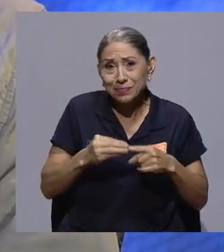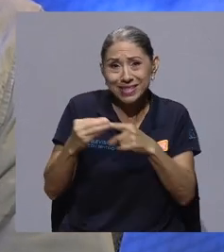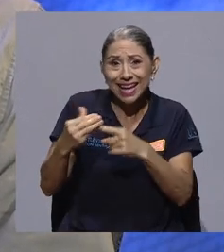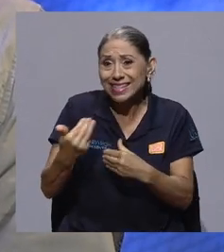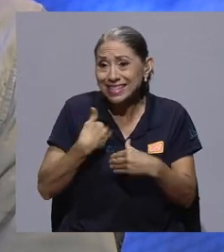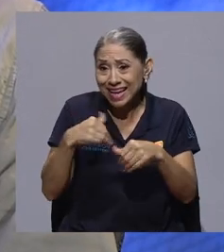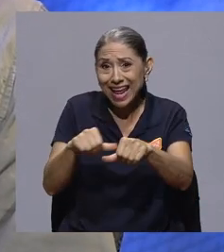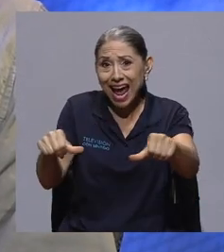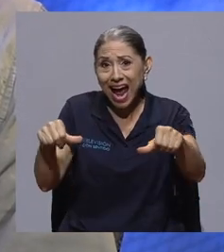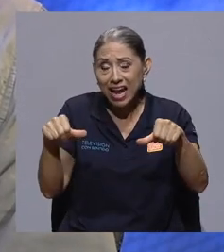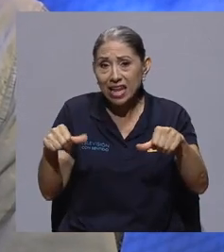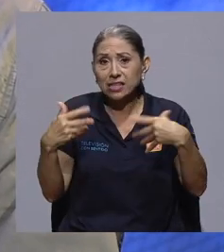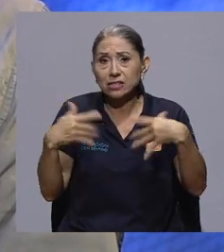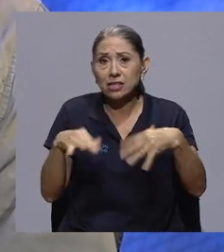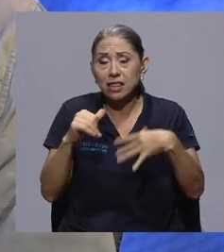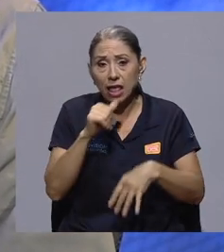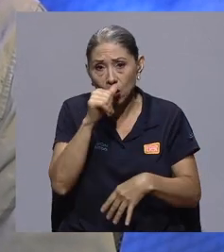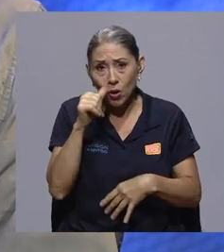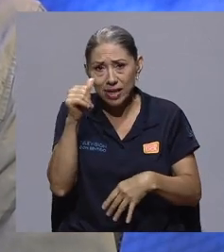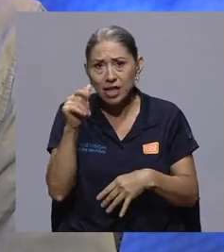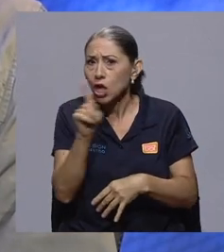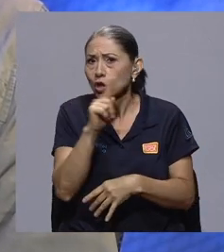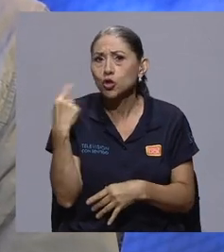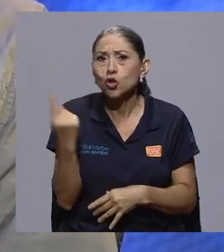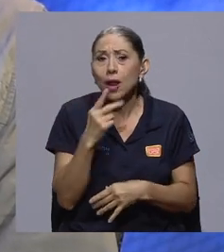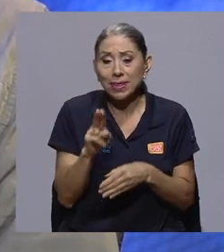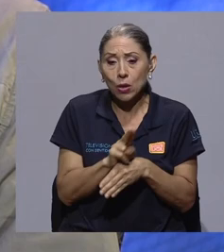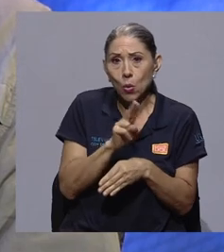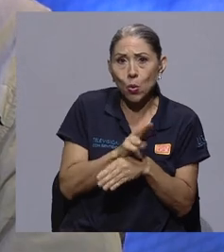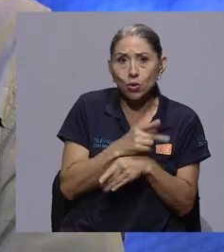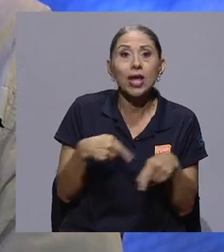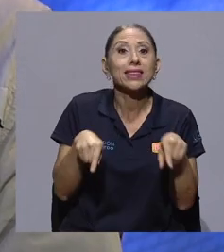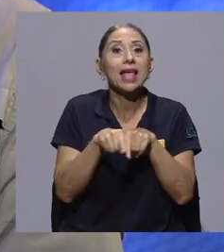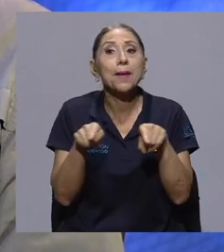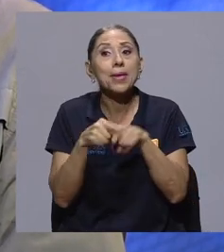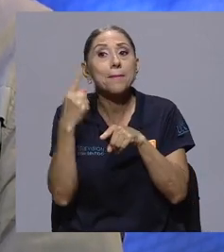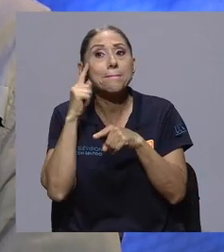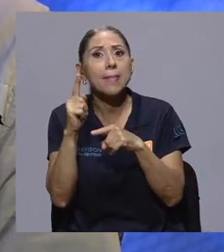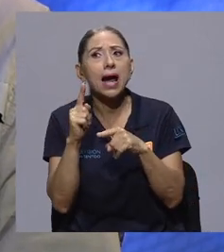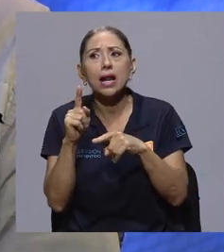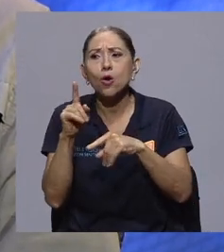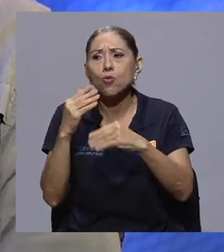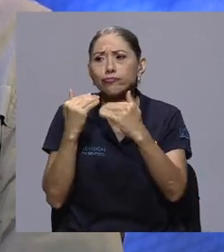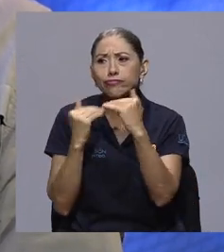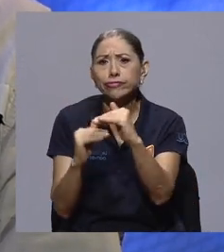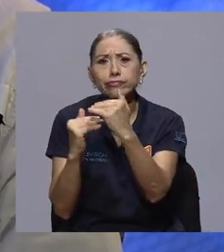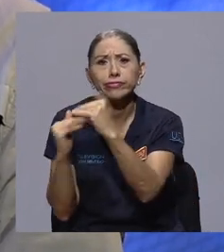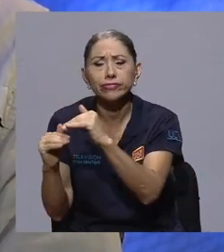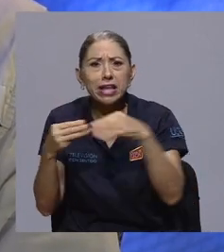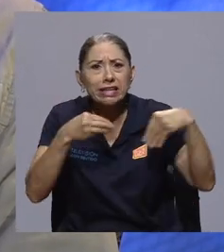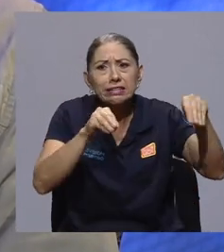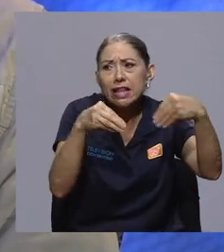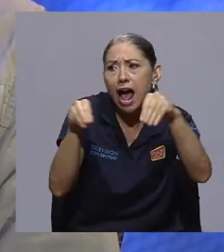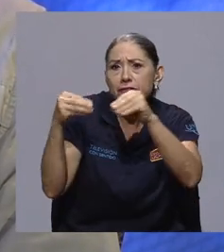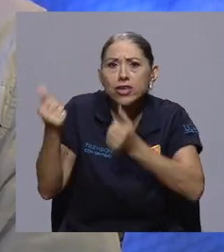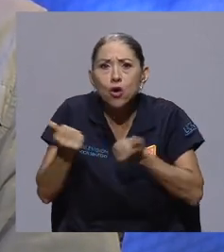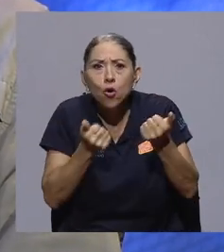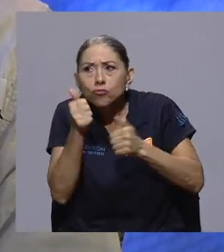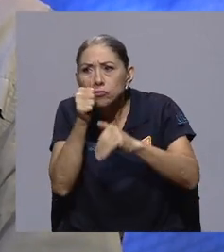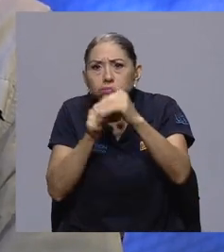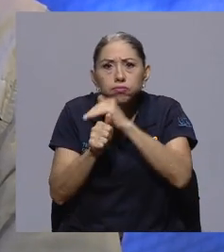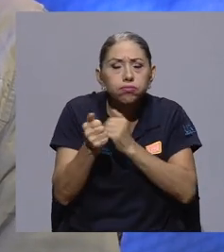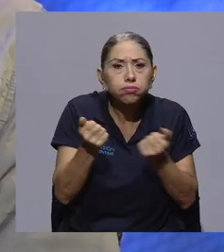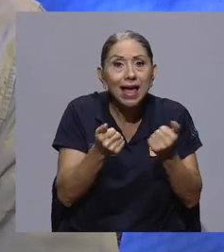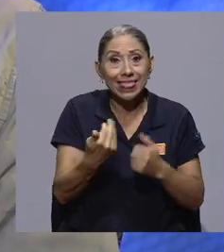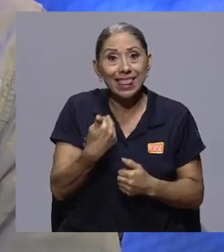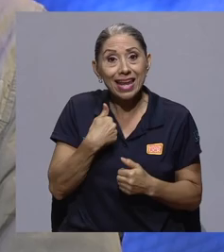es en drogas. Y no tanto en el tema de consumo, principalmente en el tema de represión del tráfico. Tenemos fiscalías de narcotráfico,